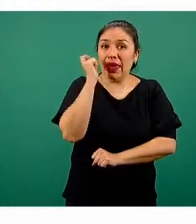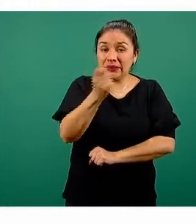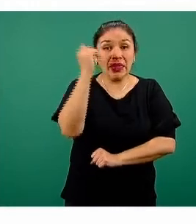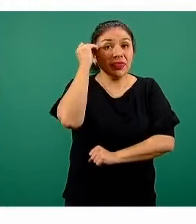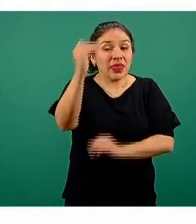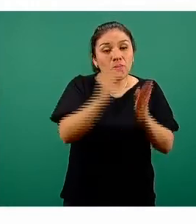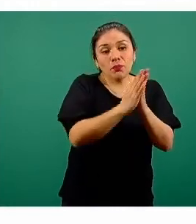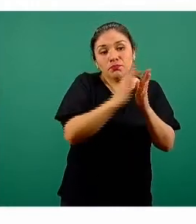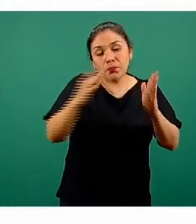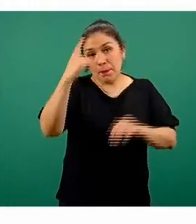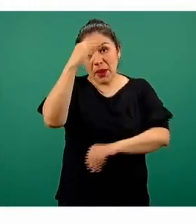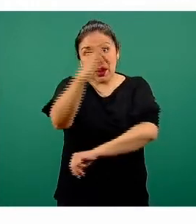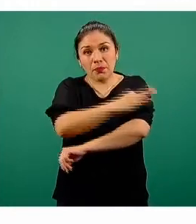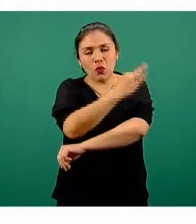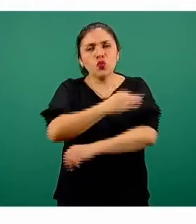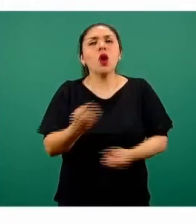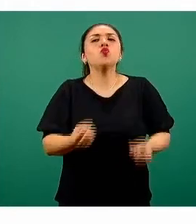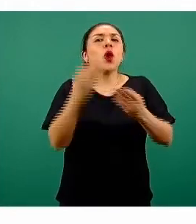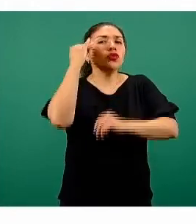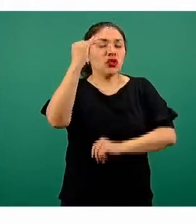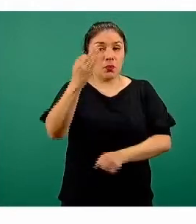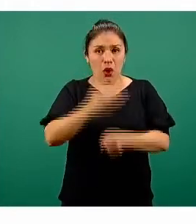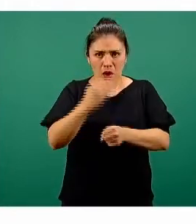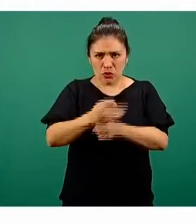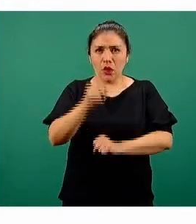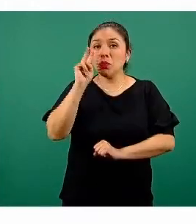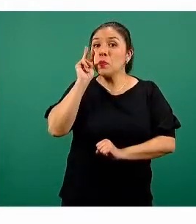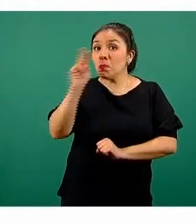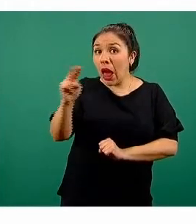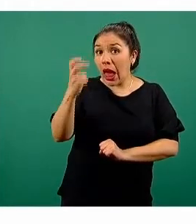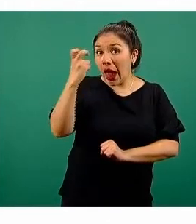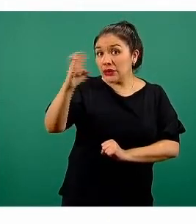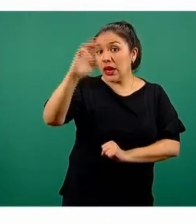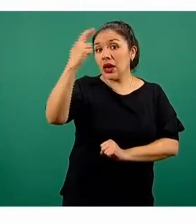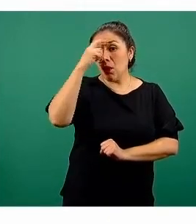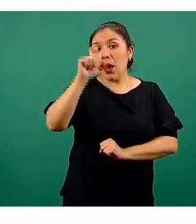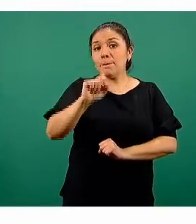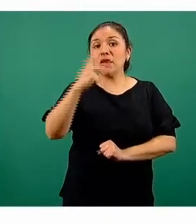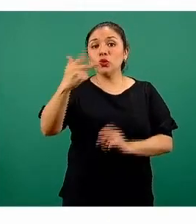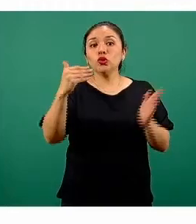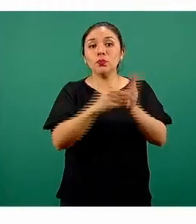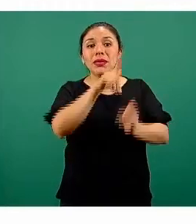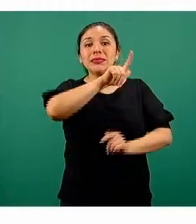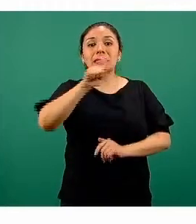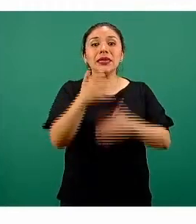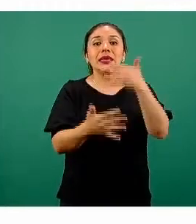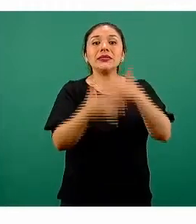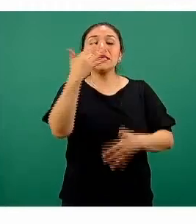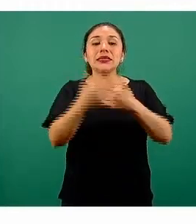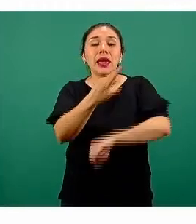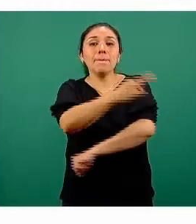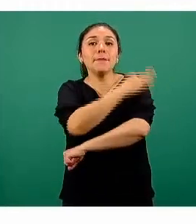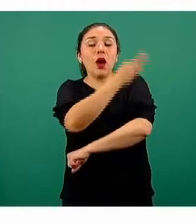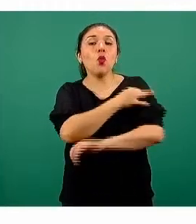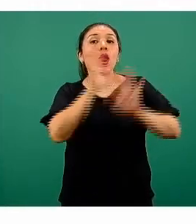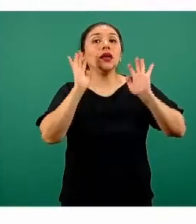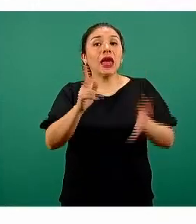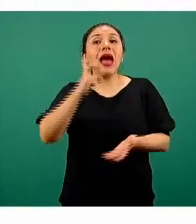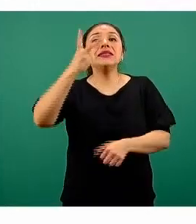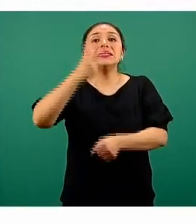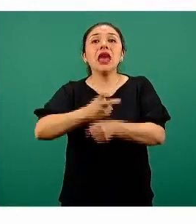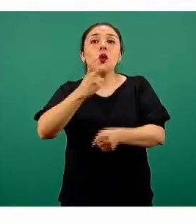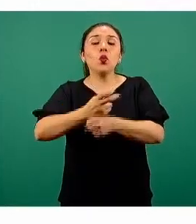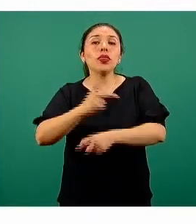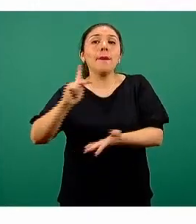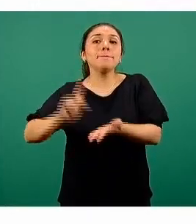tiempo de aplicación de la segunda dosis. Por ahora, identifiquen ustedes, veinte ocho mil setecientas quince aplicaciones que han ocurrido